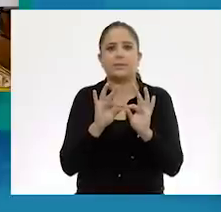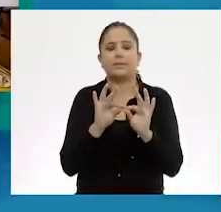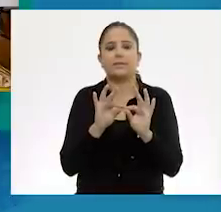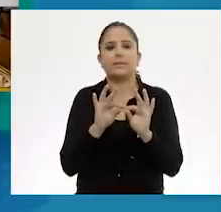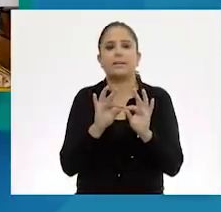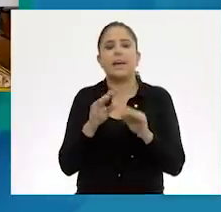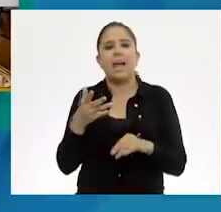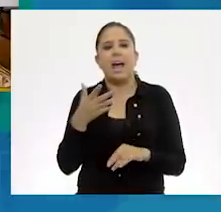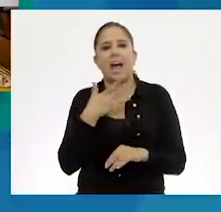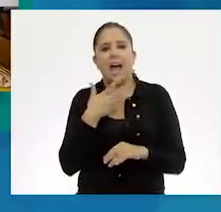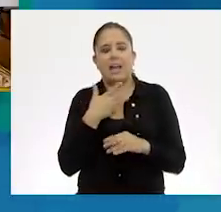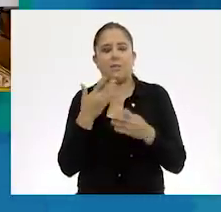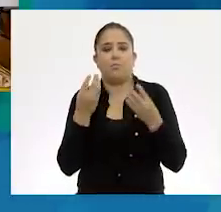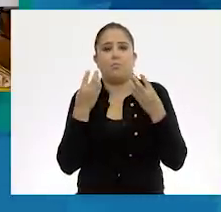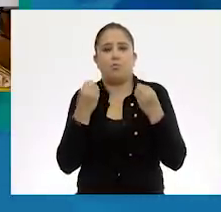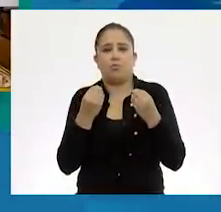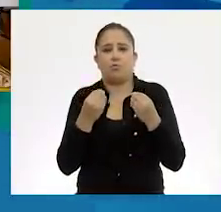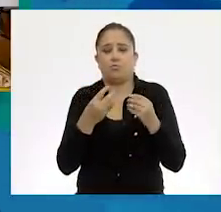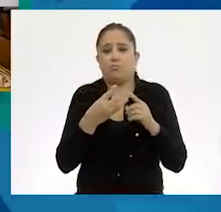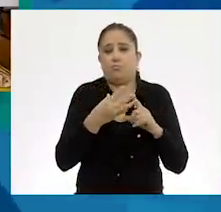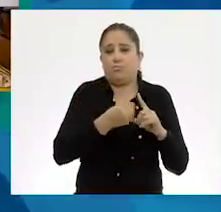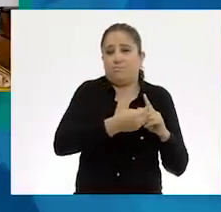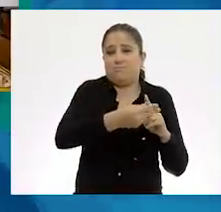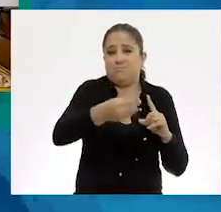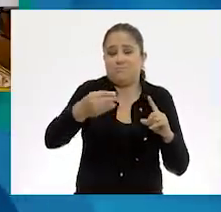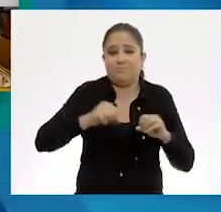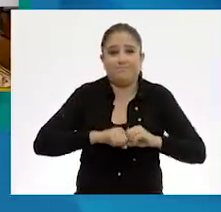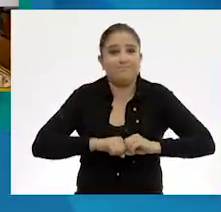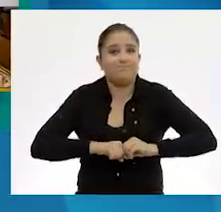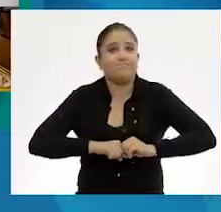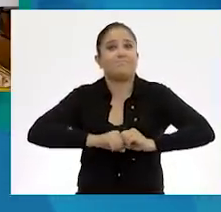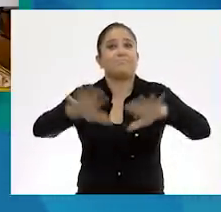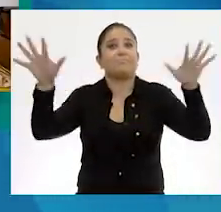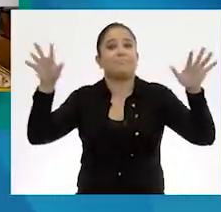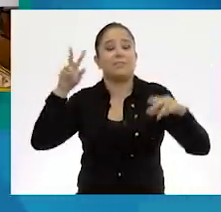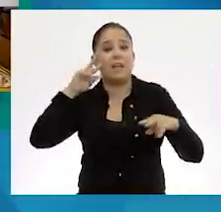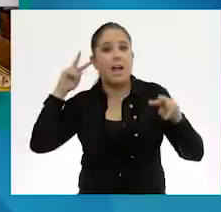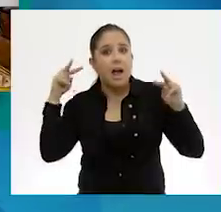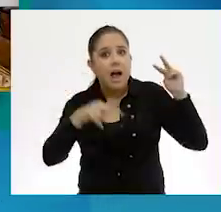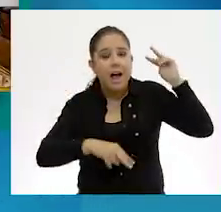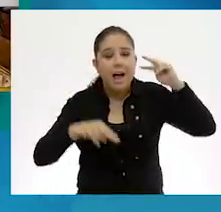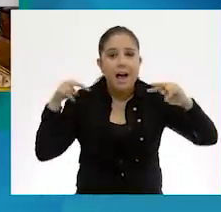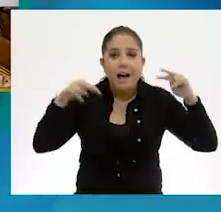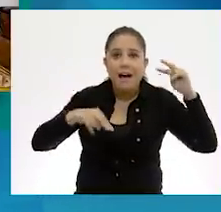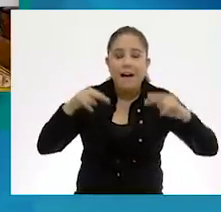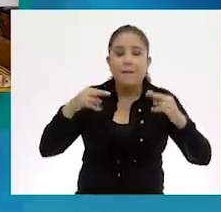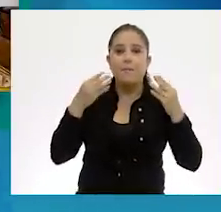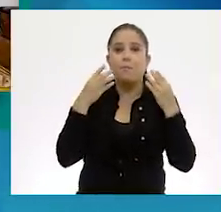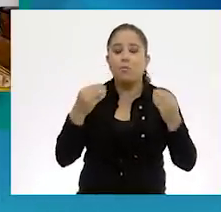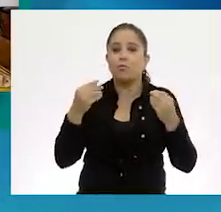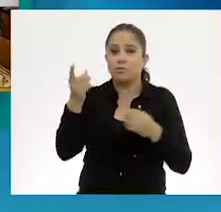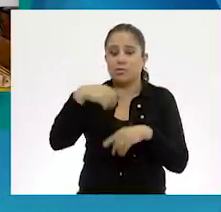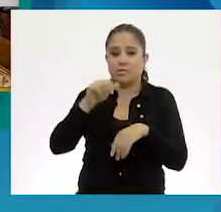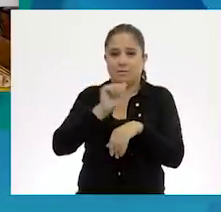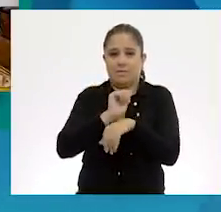Ha tenido un auge o un boom, si le podemos llamar así. Puesto que muchos artistas la